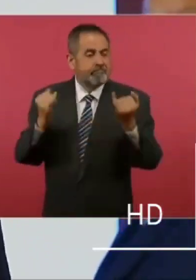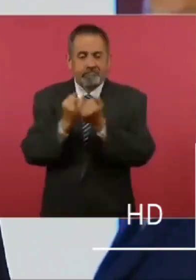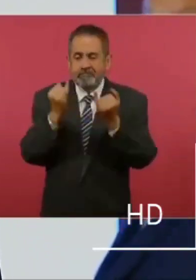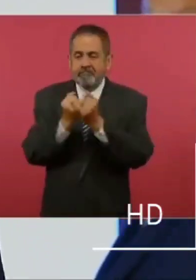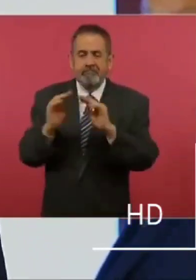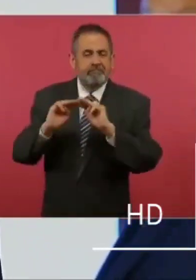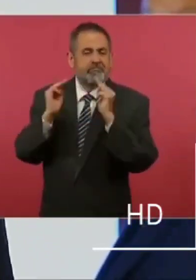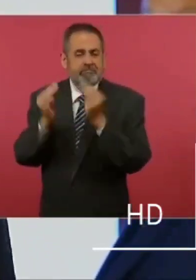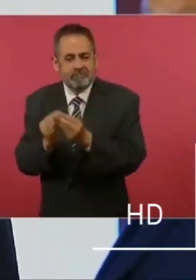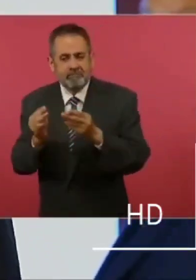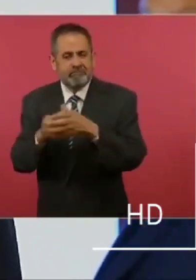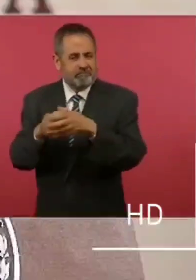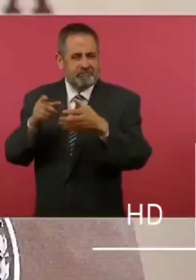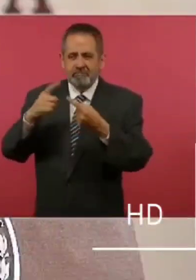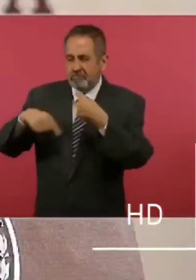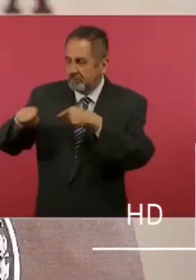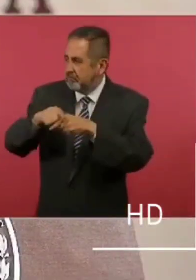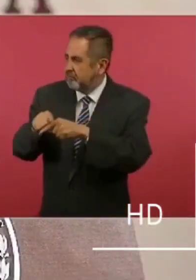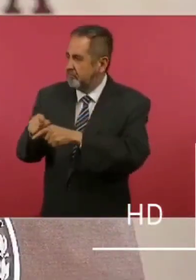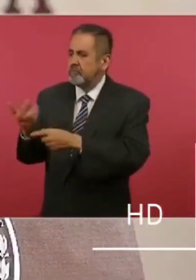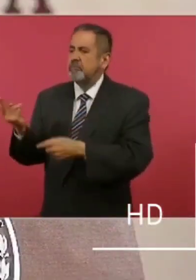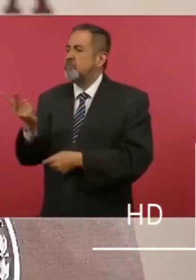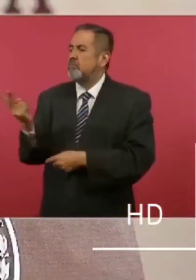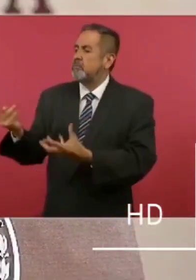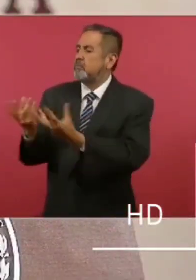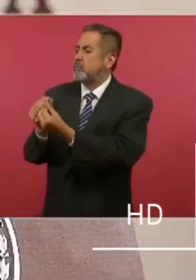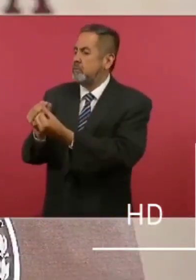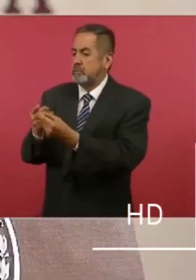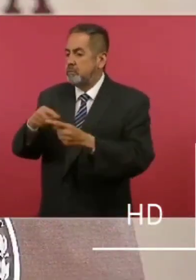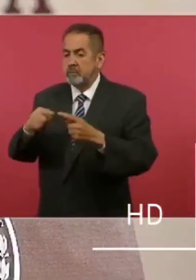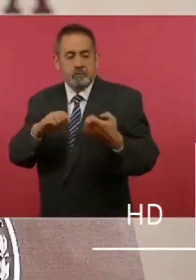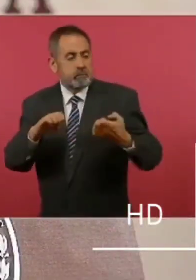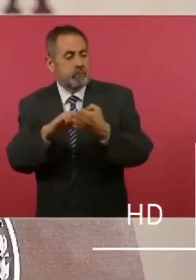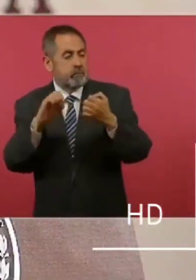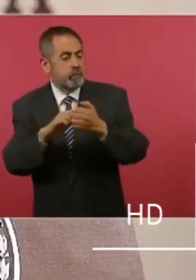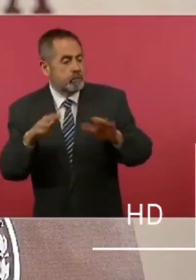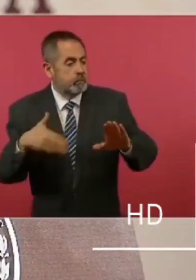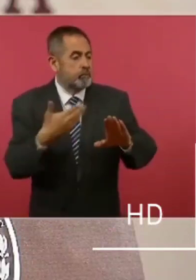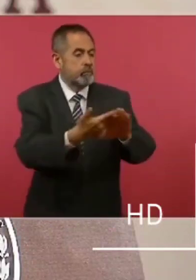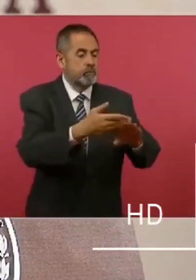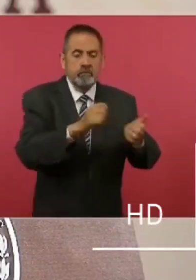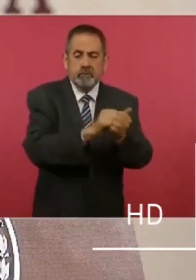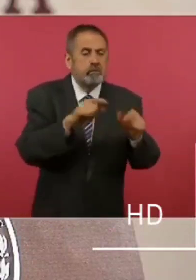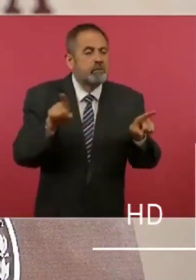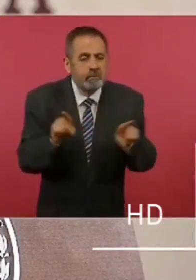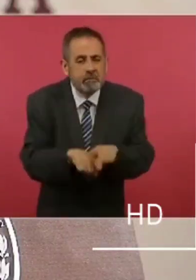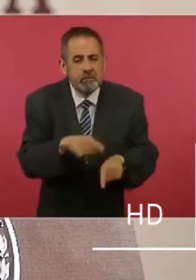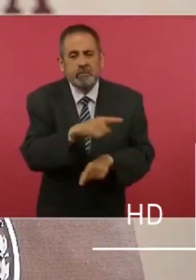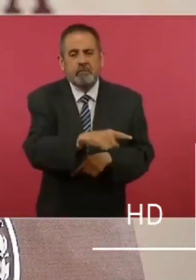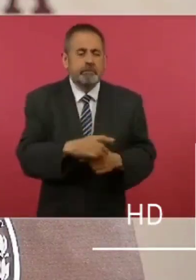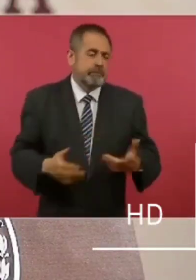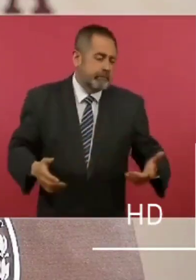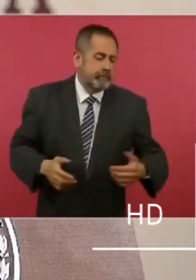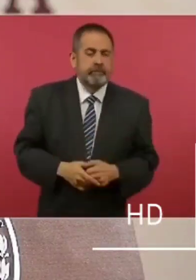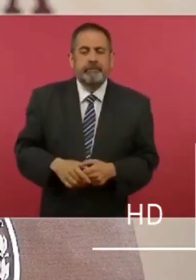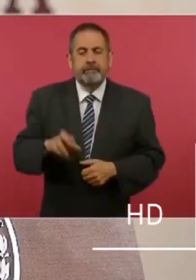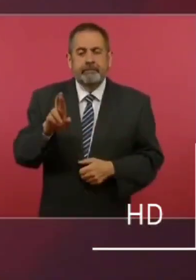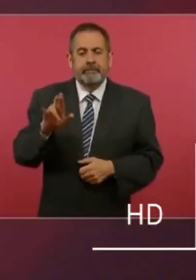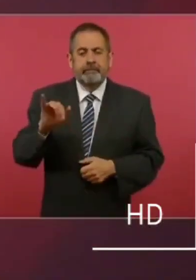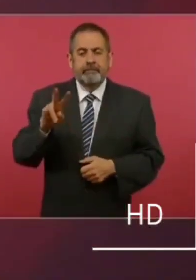drogas. Bajo la racional de tus enemigos son los míos. Así esta cita. Riva Palacio